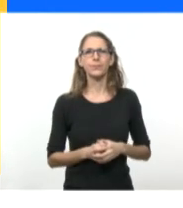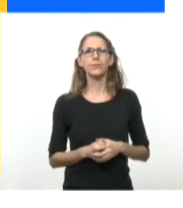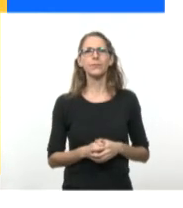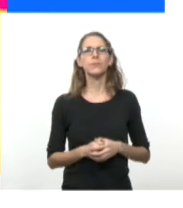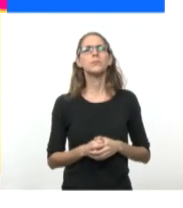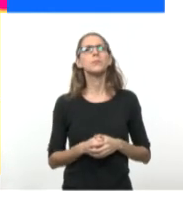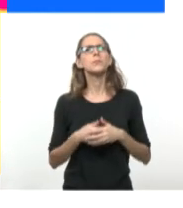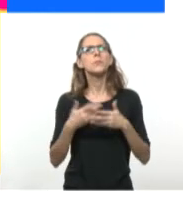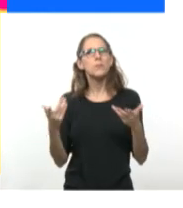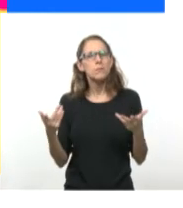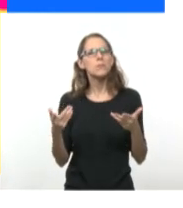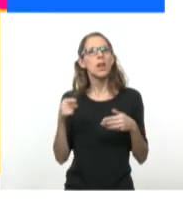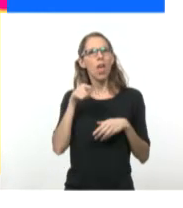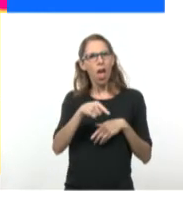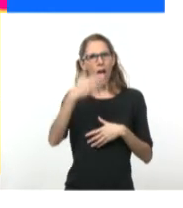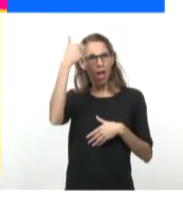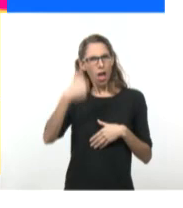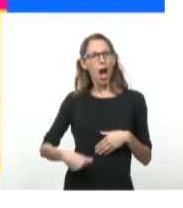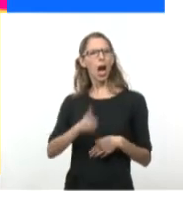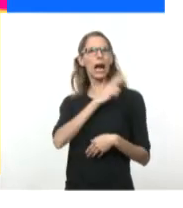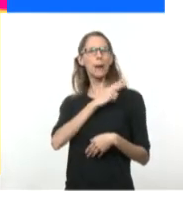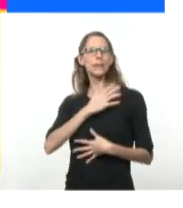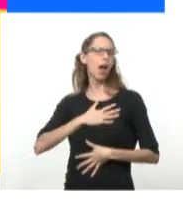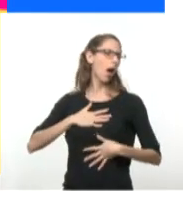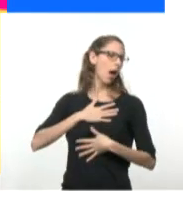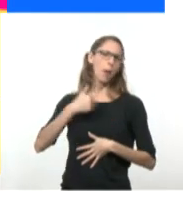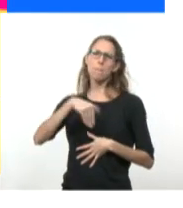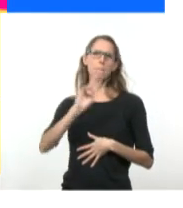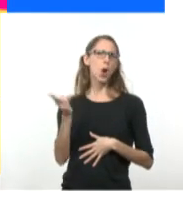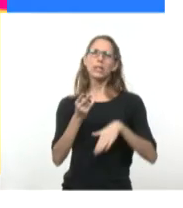Sintiéndose morir, el capitán Mendoza hace llamar a Hernán.